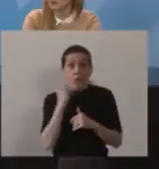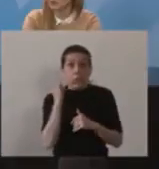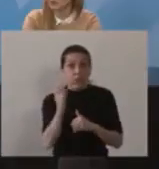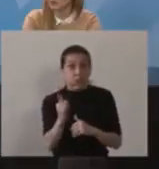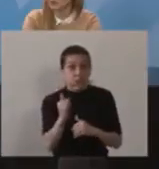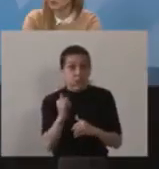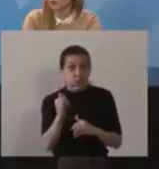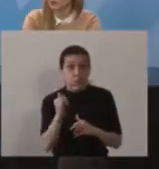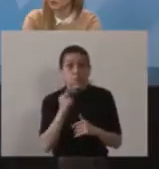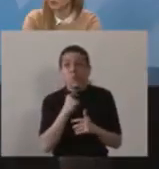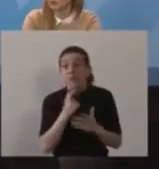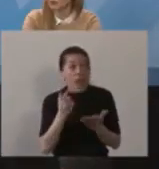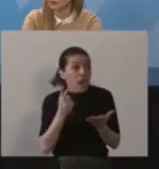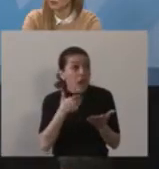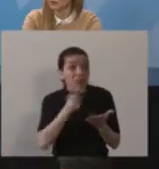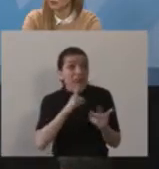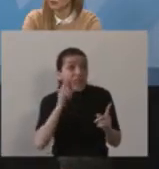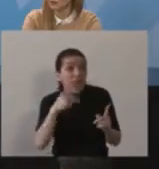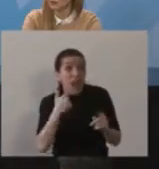si querés agregar algo, Matías.